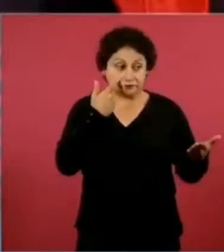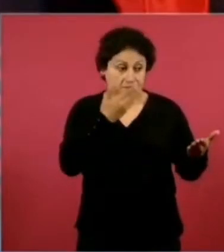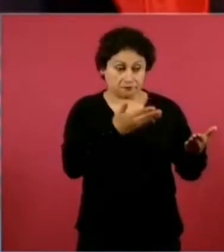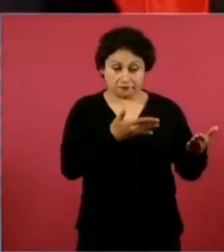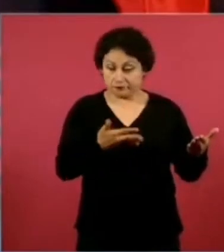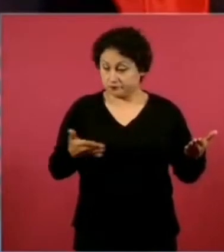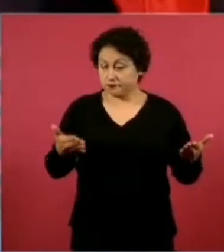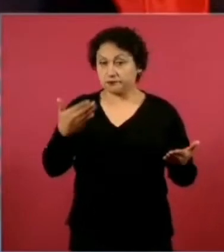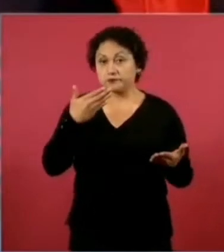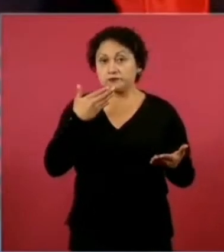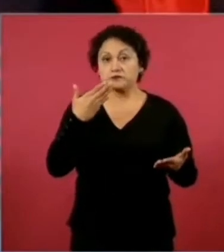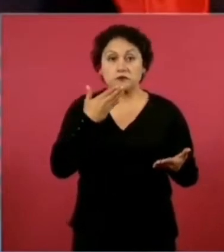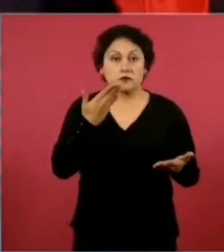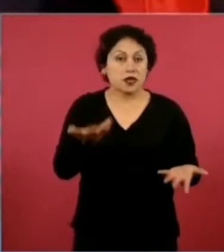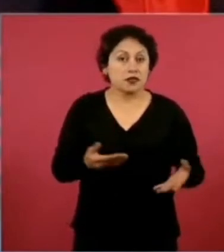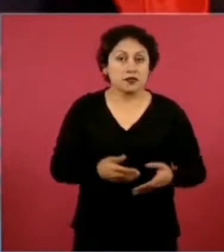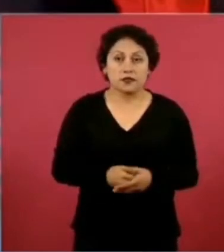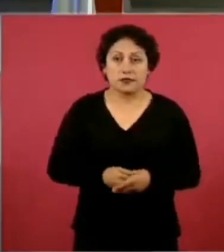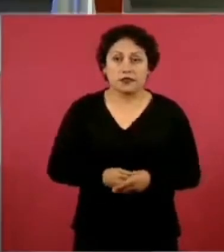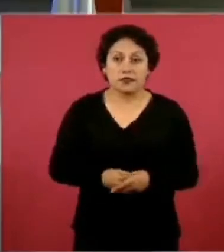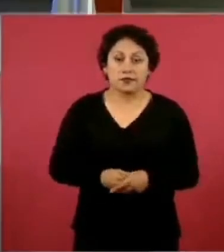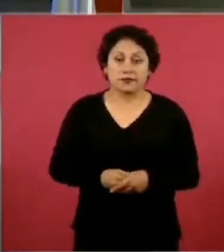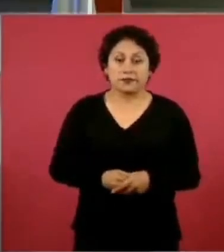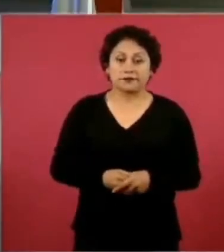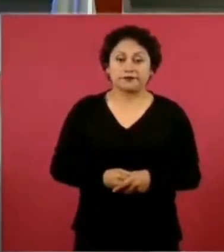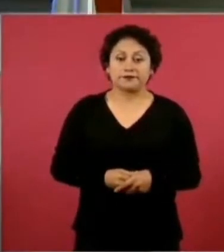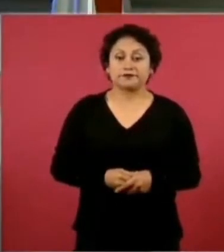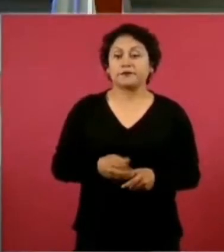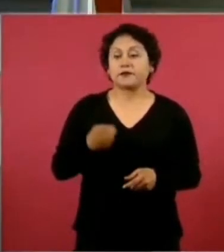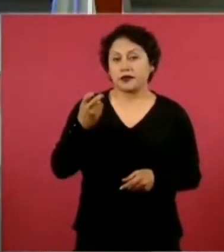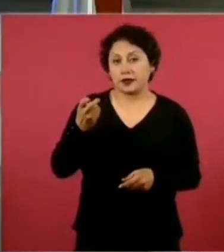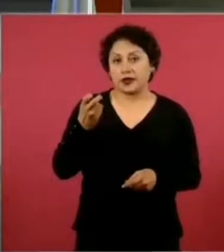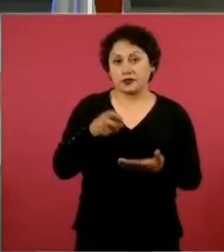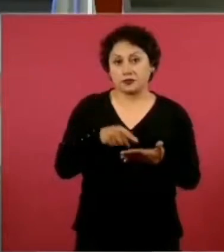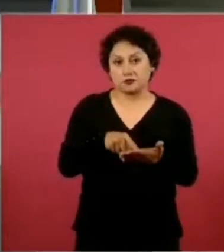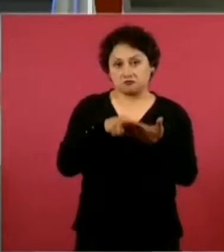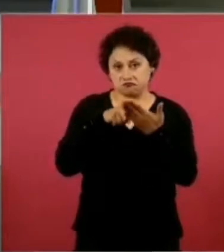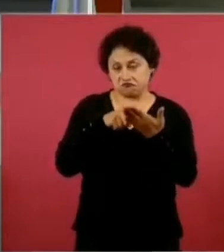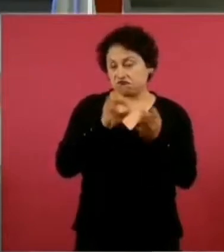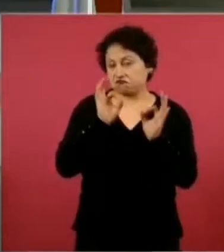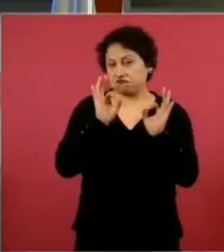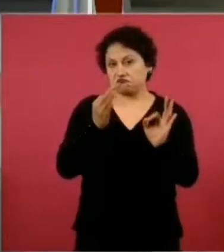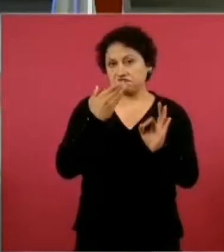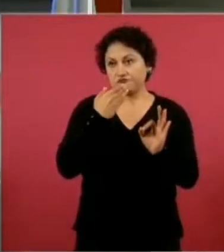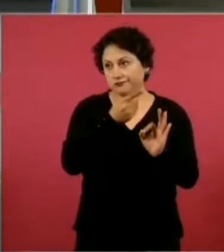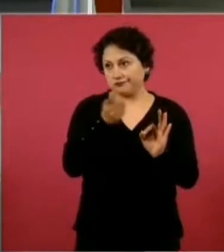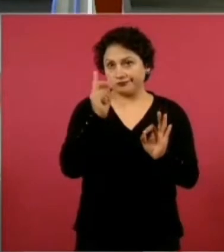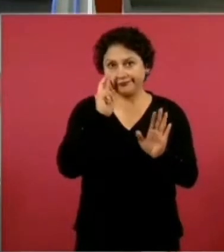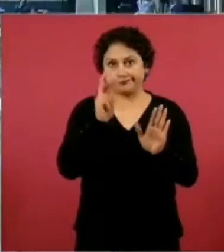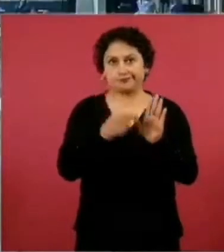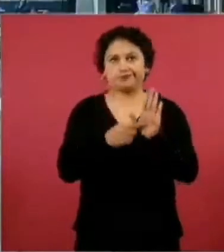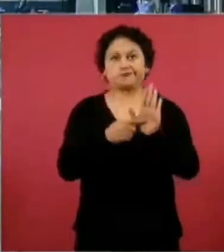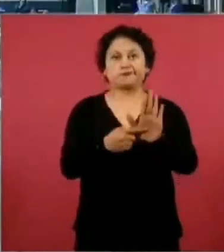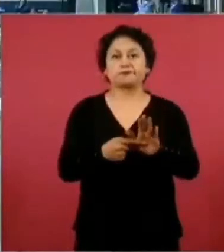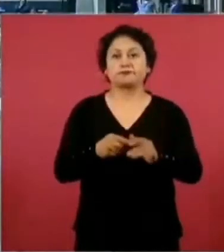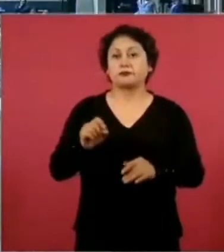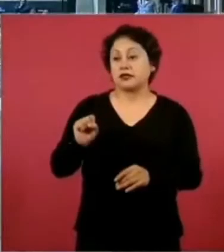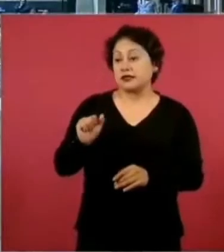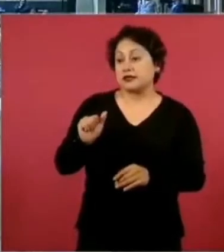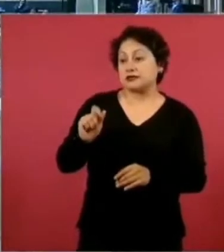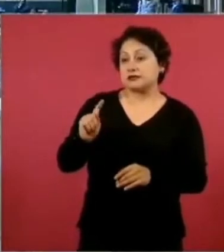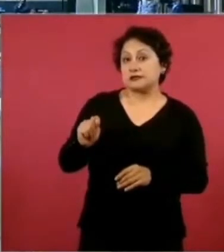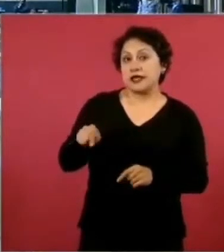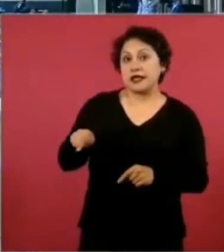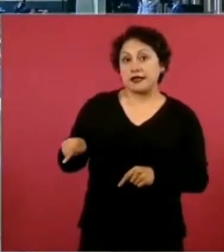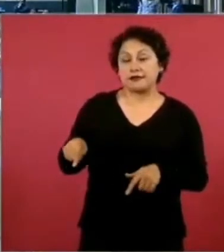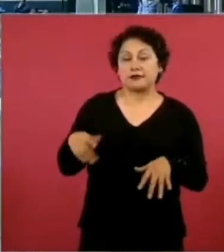Esto es un buen indicador. Y el SAT ha hecho muy